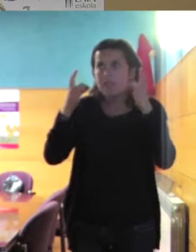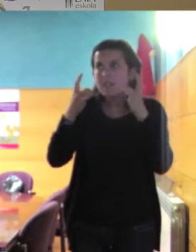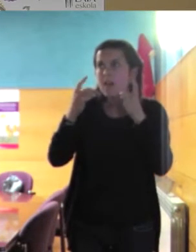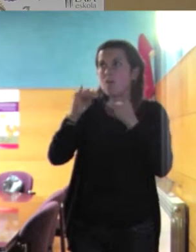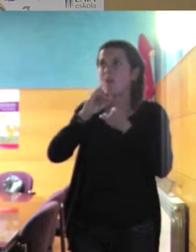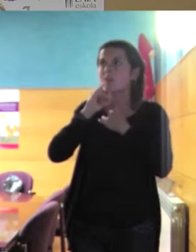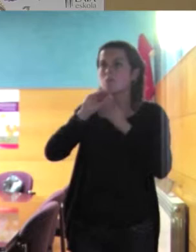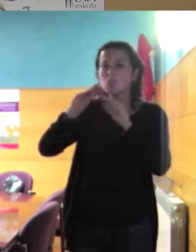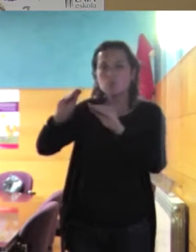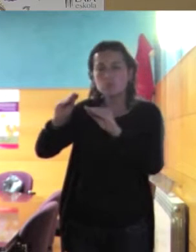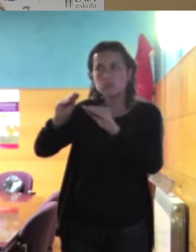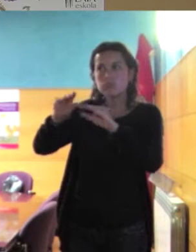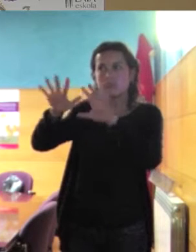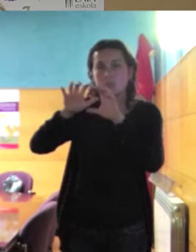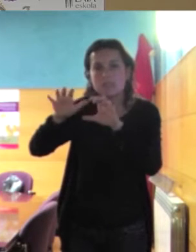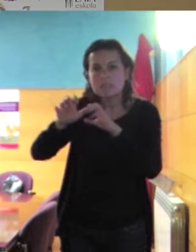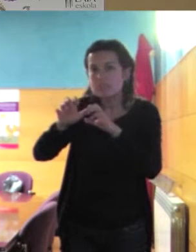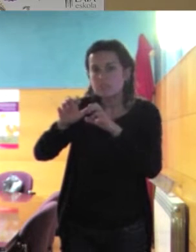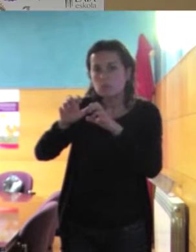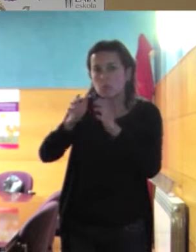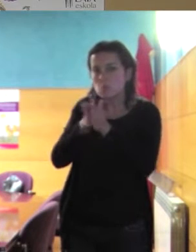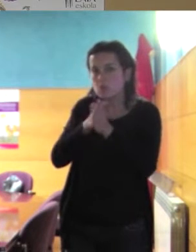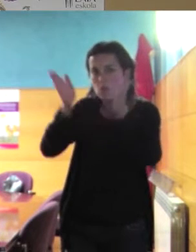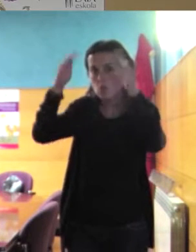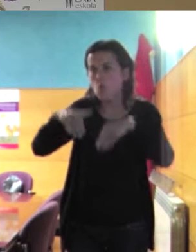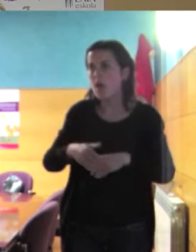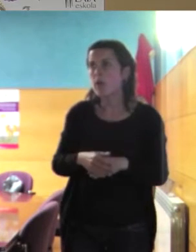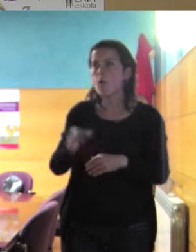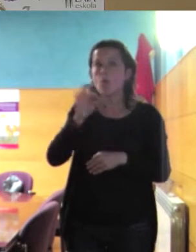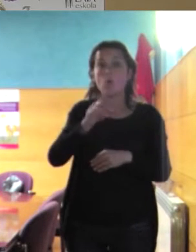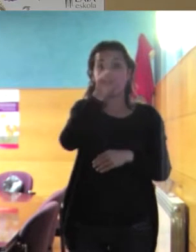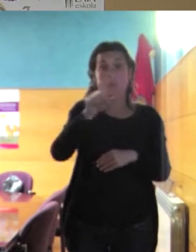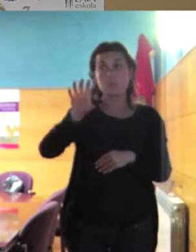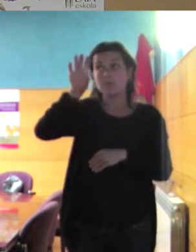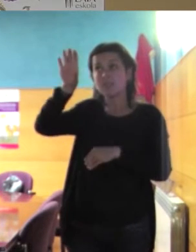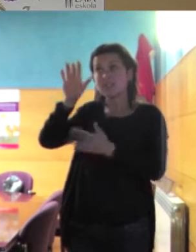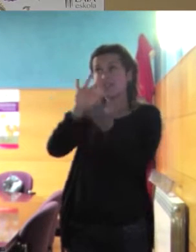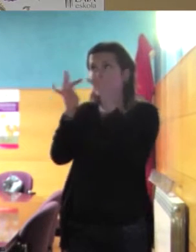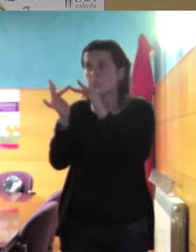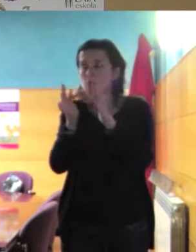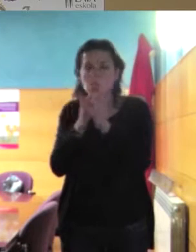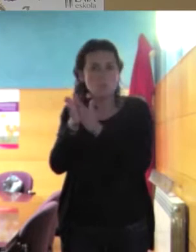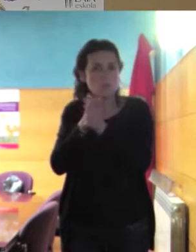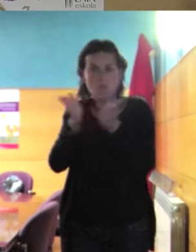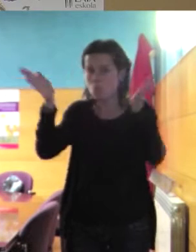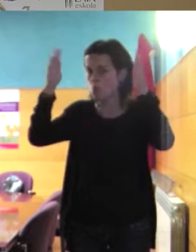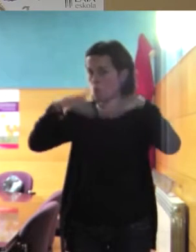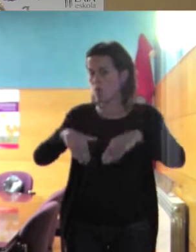lengua o para intentar relacionarme con esas personas de manera que me puedo